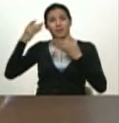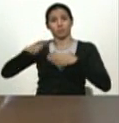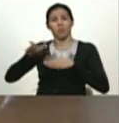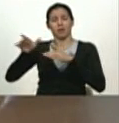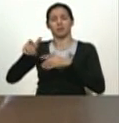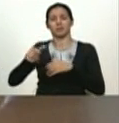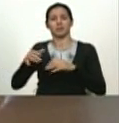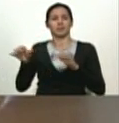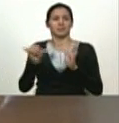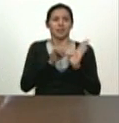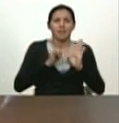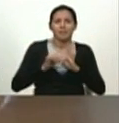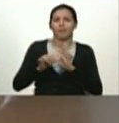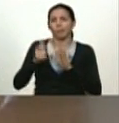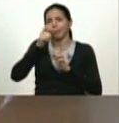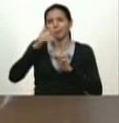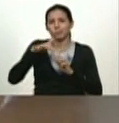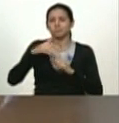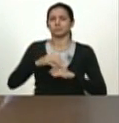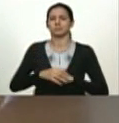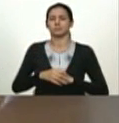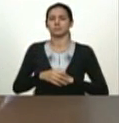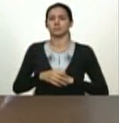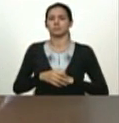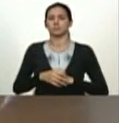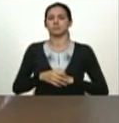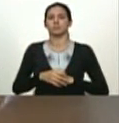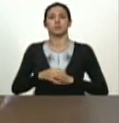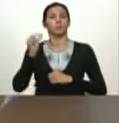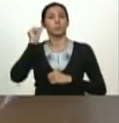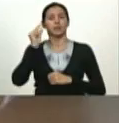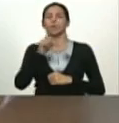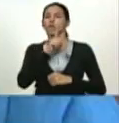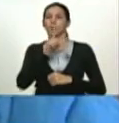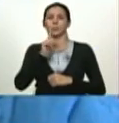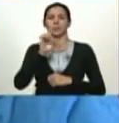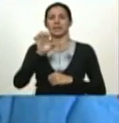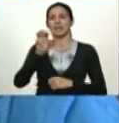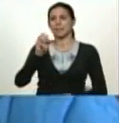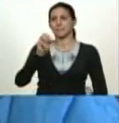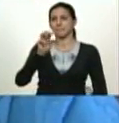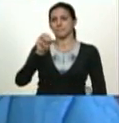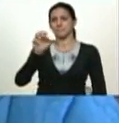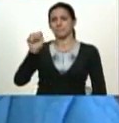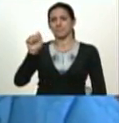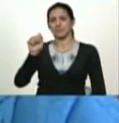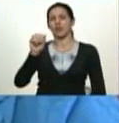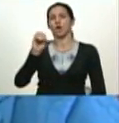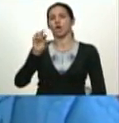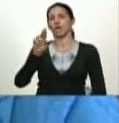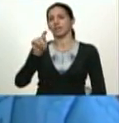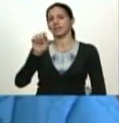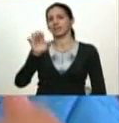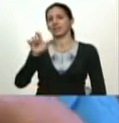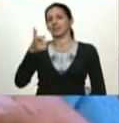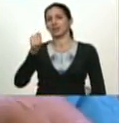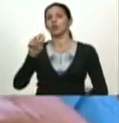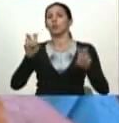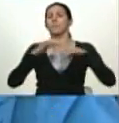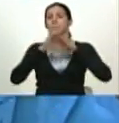pescadores se trata de la compañera Emma Ortega nueva ministra de agricultura urbana